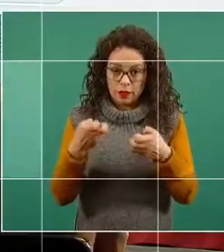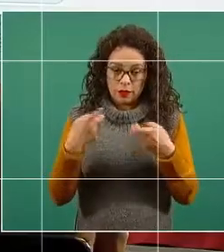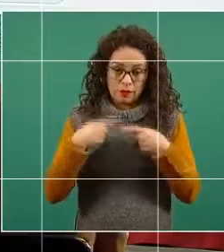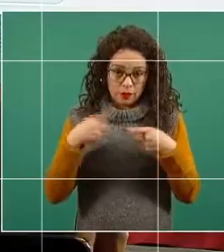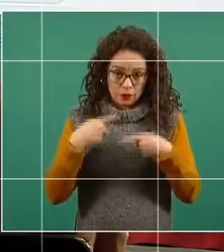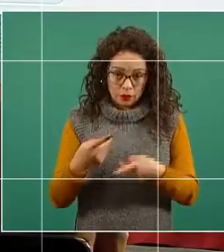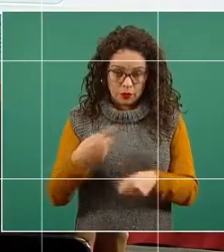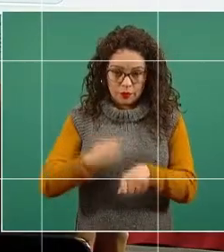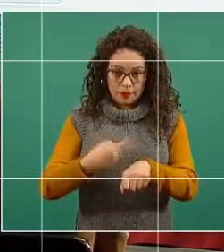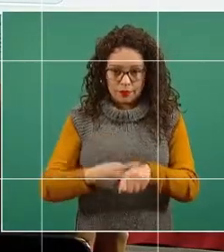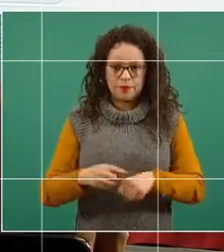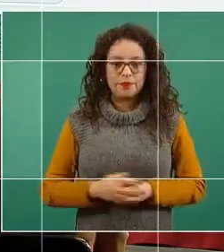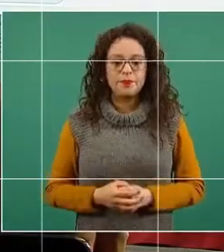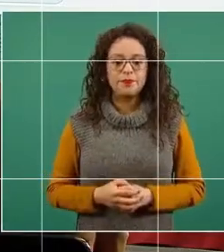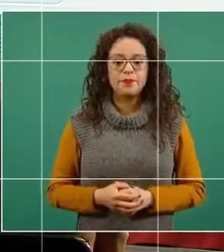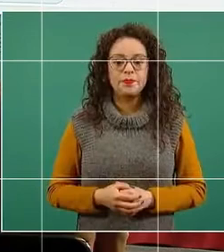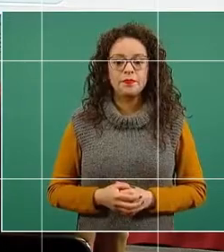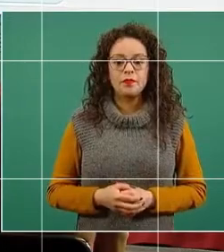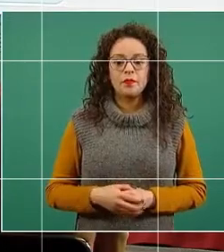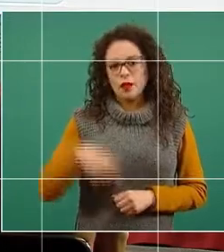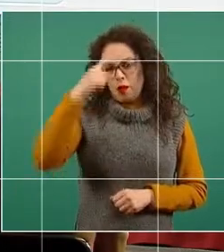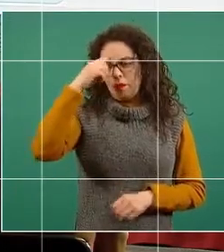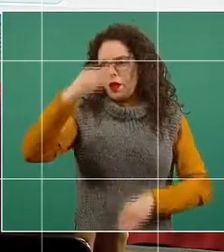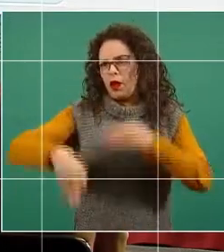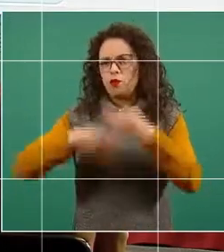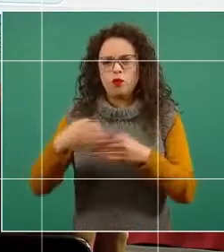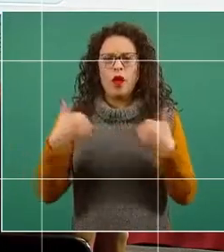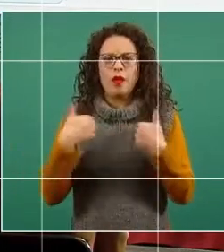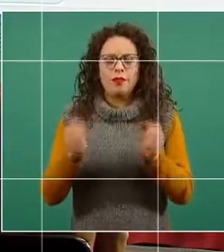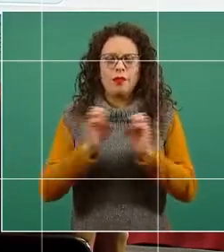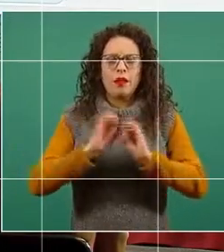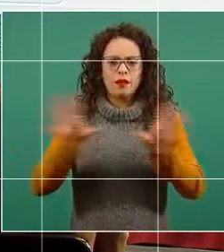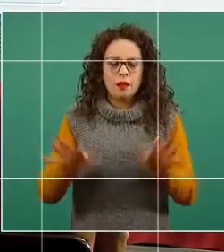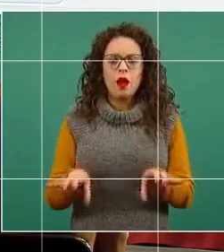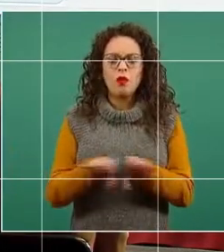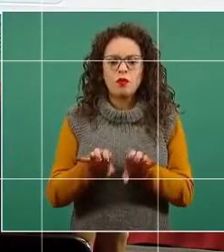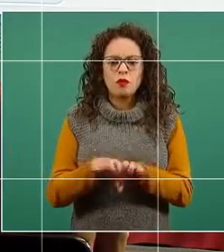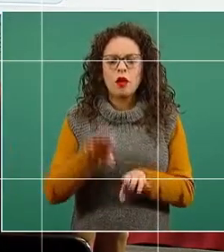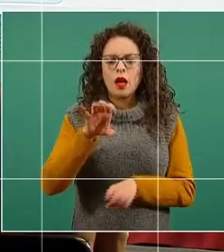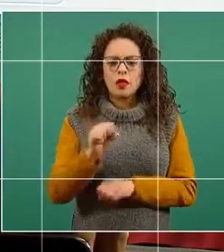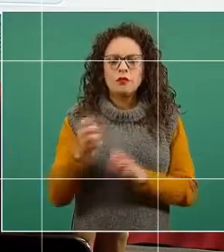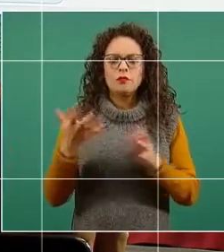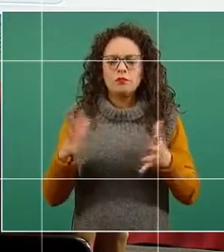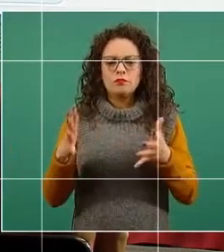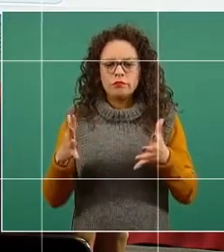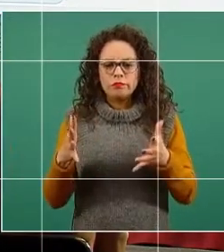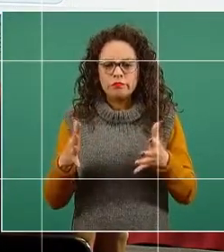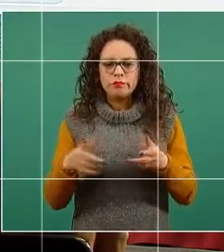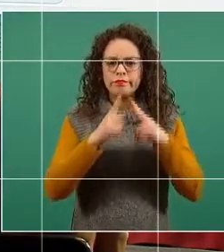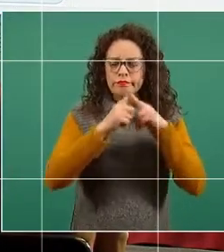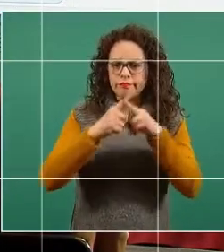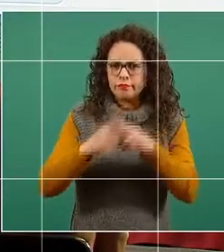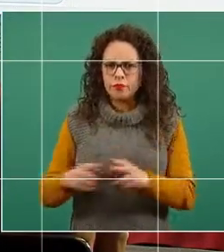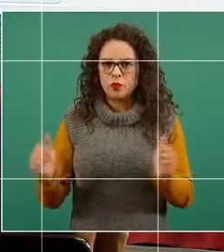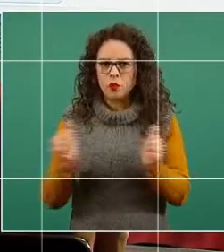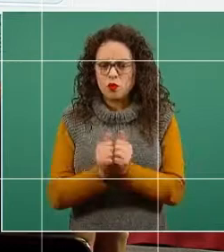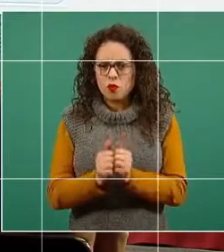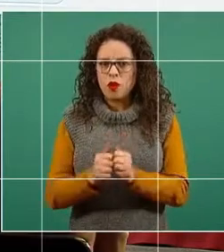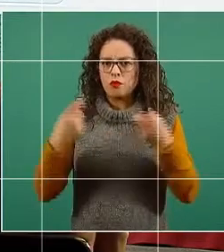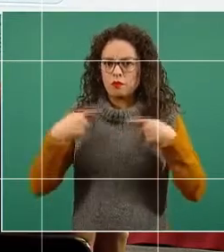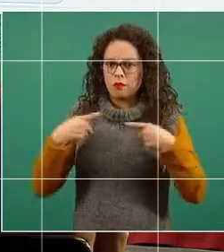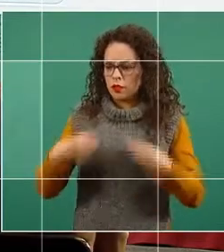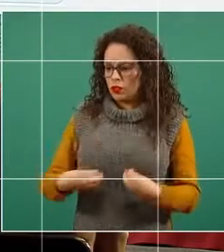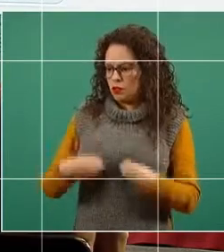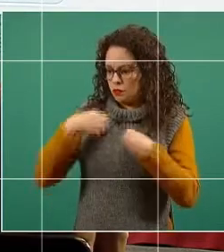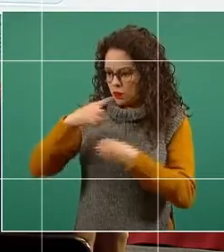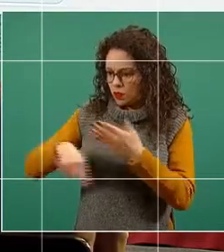Y aquí, para referencia de todo mundo, más o menos es proporcional al tamaño poblacional, pero sobre todo al número de hospitales